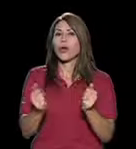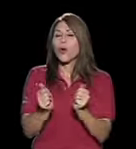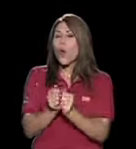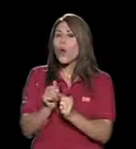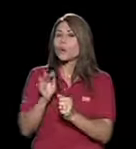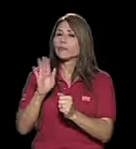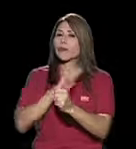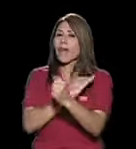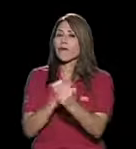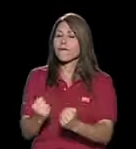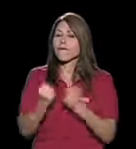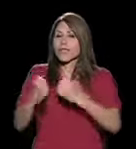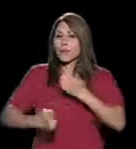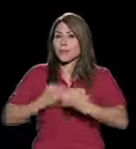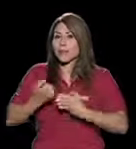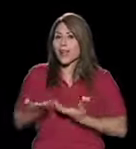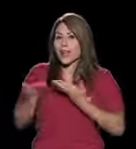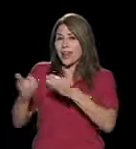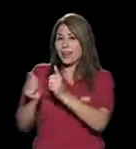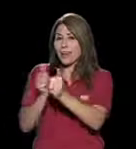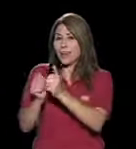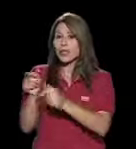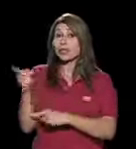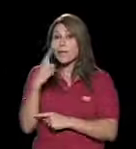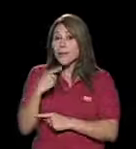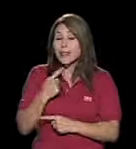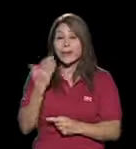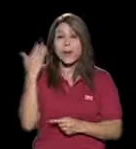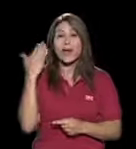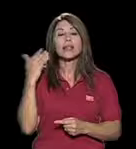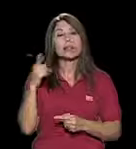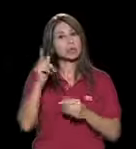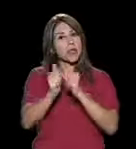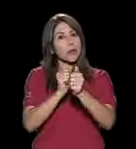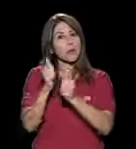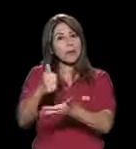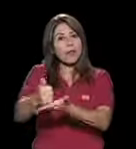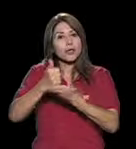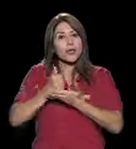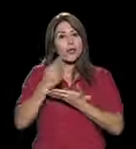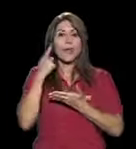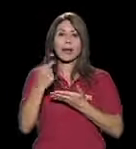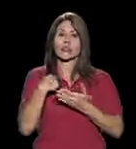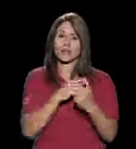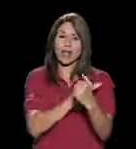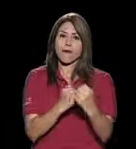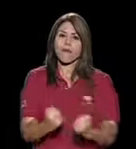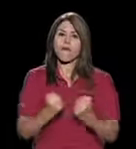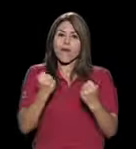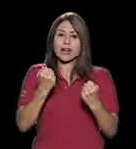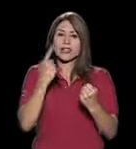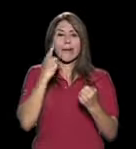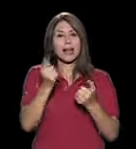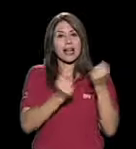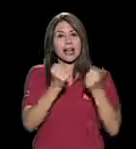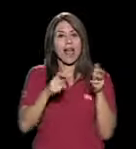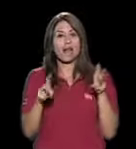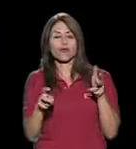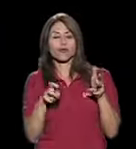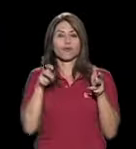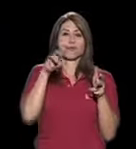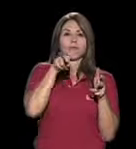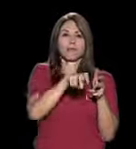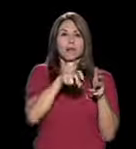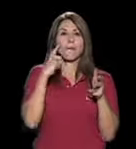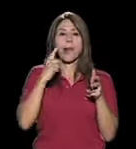fuerza emocional que le da al deporte. Ustedes decían, bueno, me ayuda a tener fuerza para subirme al carro, para manejarme en silla de